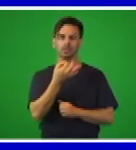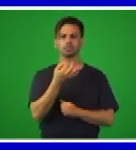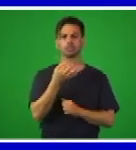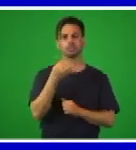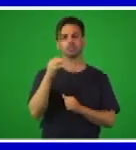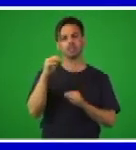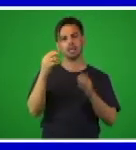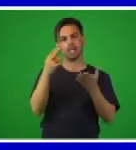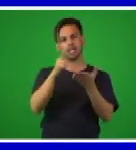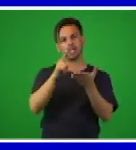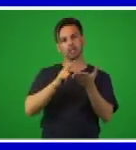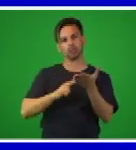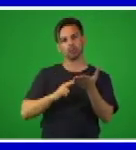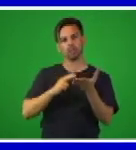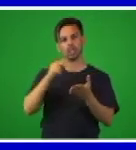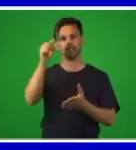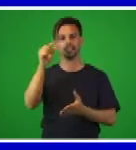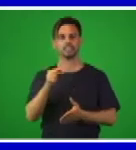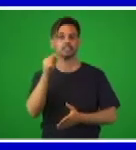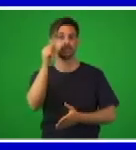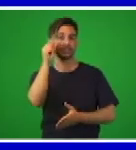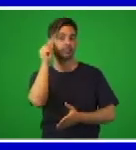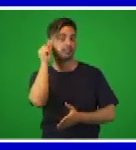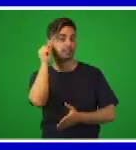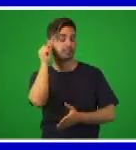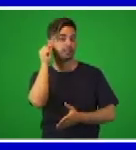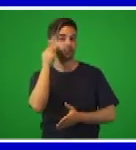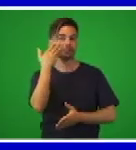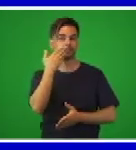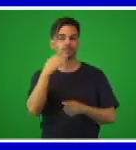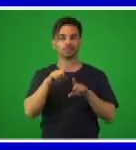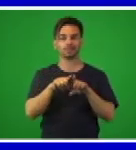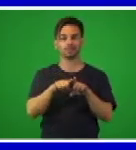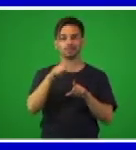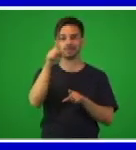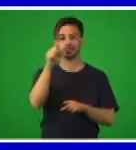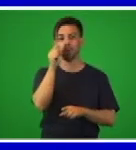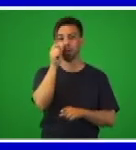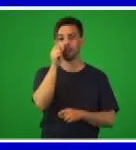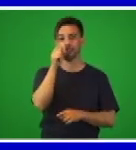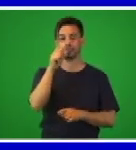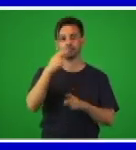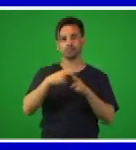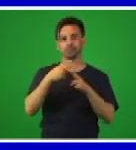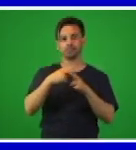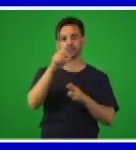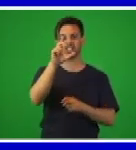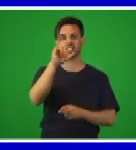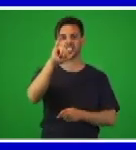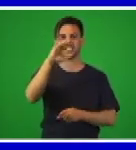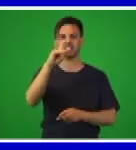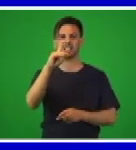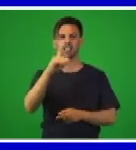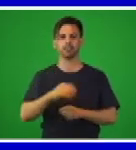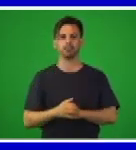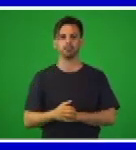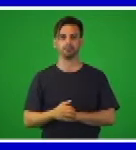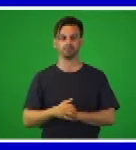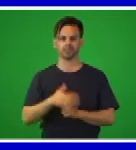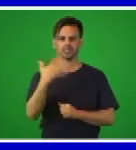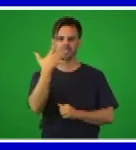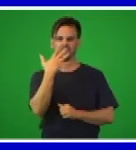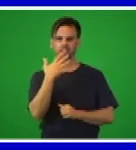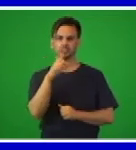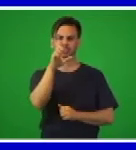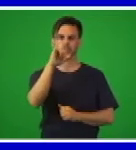¿Ya están ahí? Este es un texto que se refiere al SIC Campeador. Recuerden que el SIC Campeador